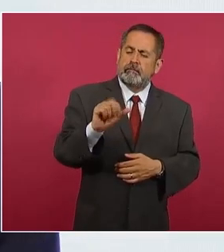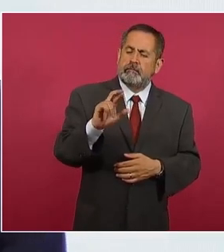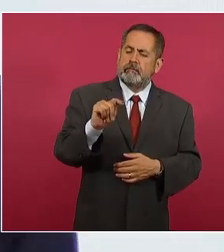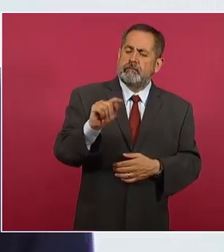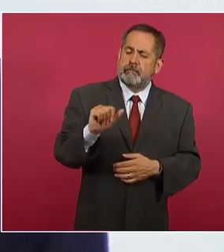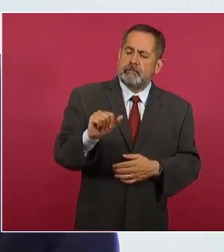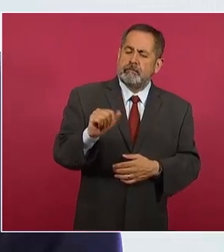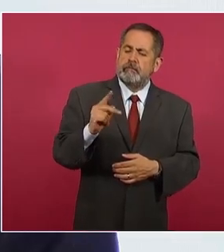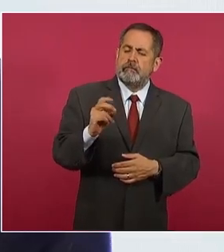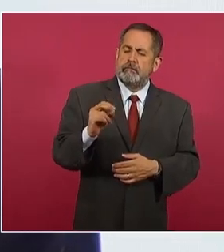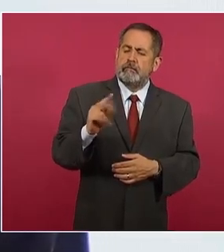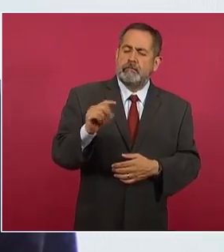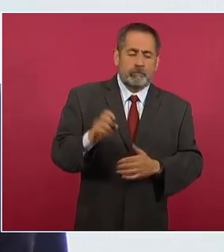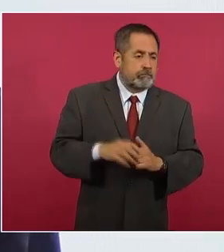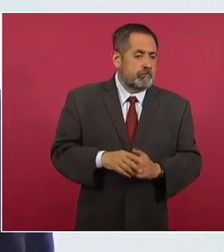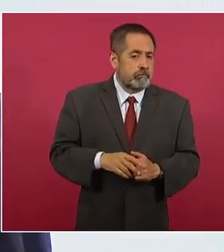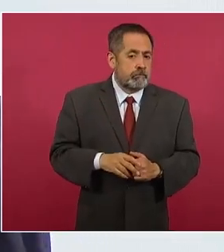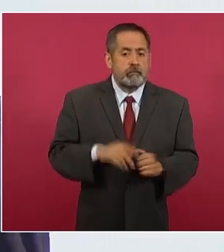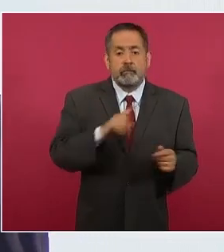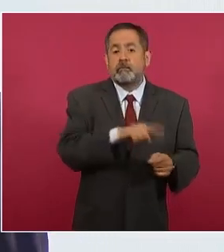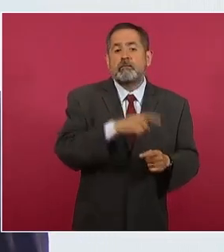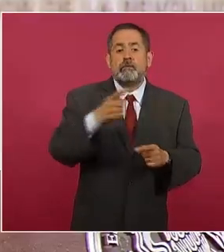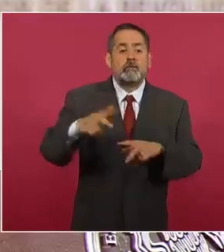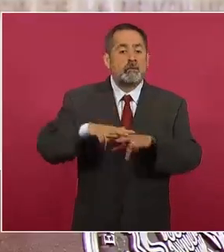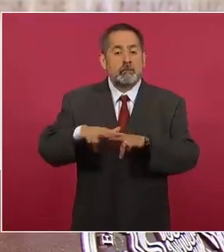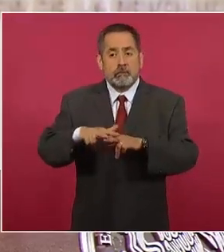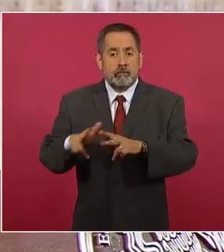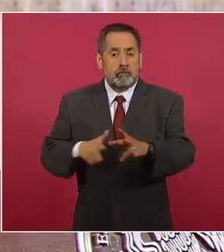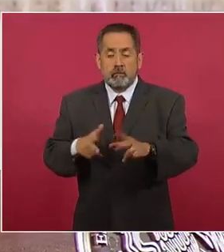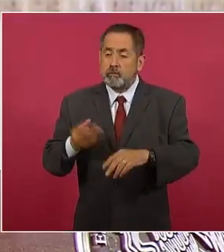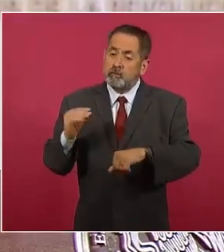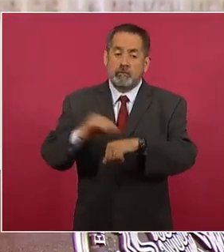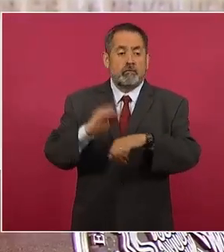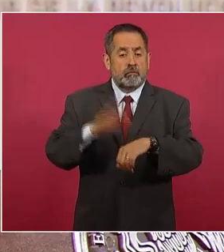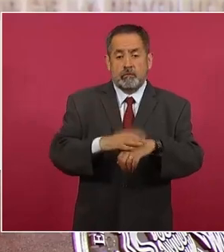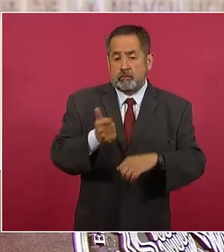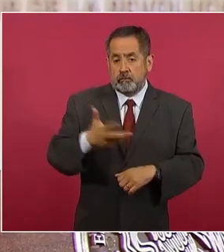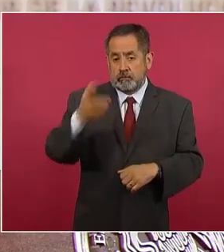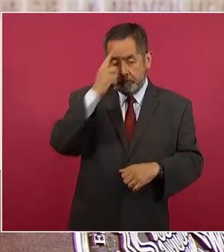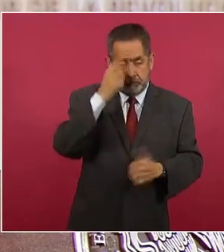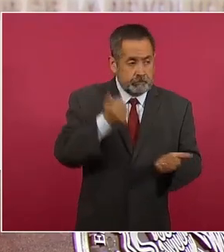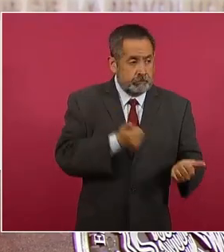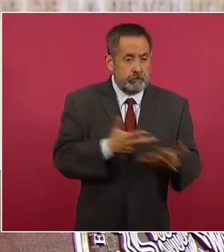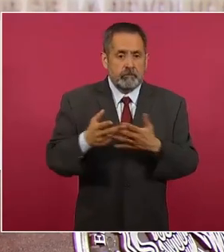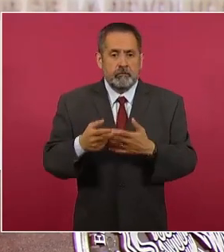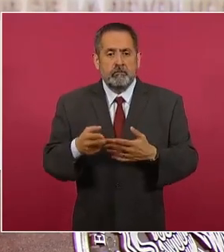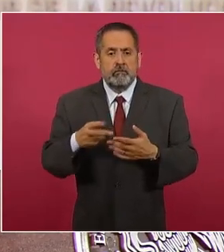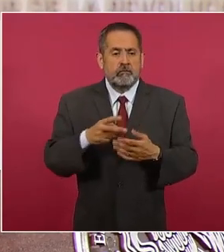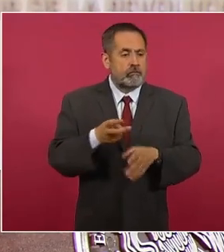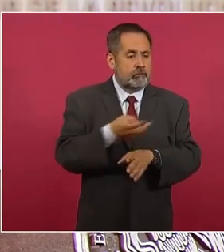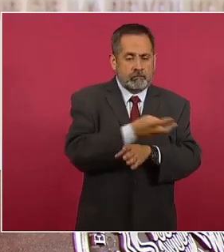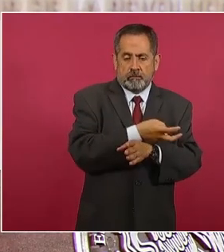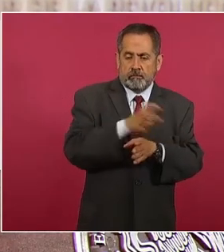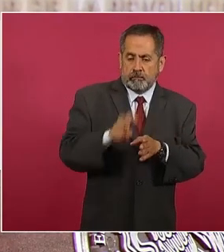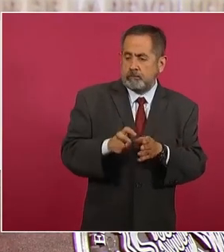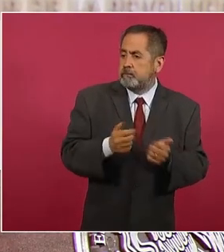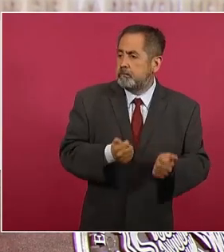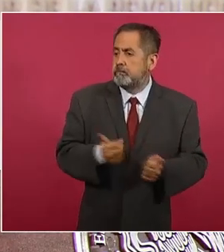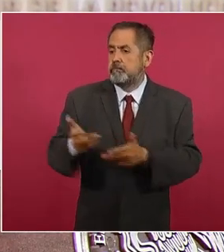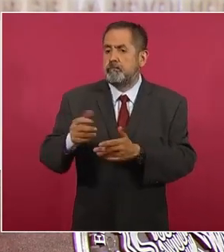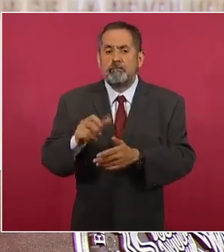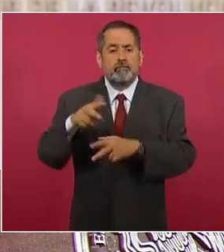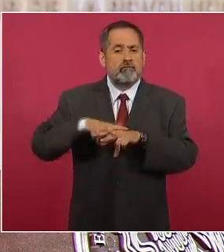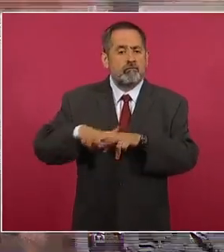incremento de tarifas ferroviarias ni contraprestación por interconexión entre una línea ferroviaria